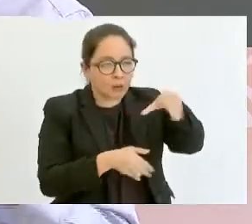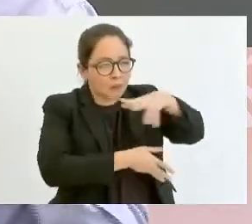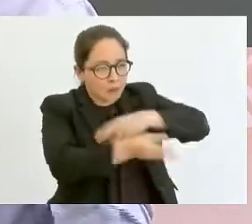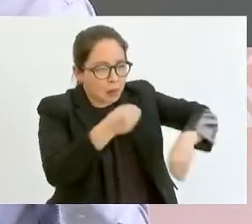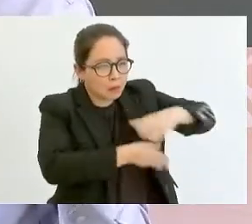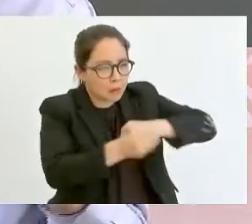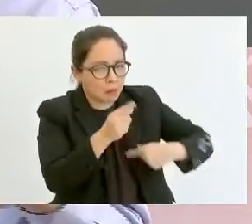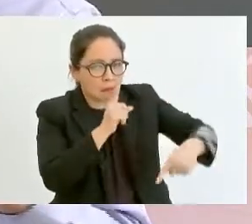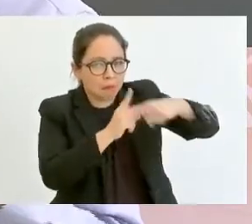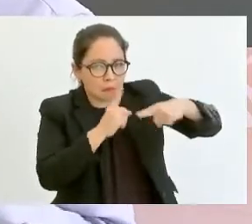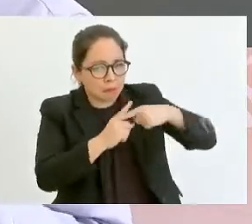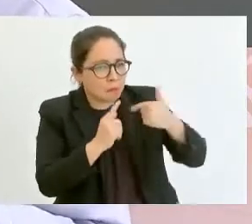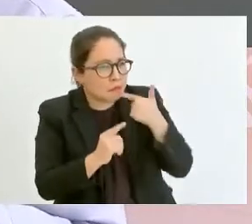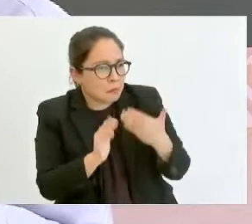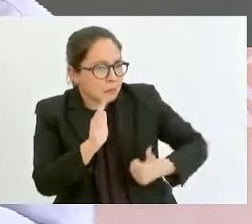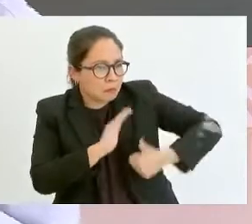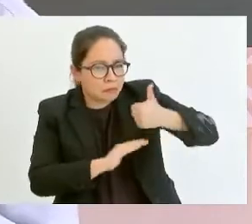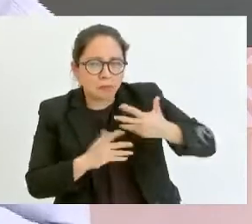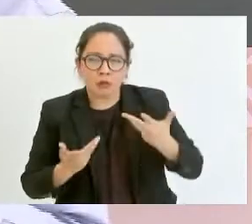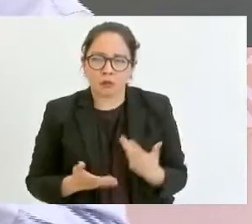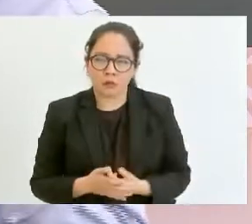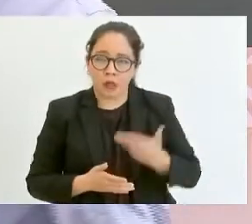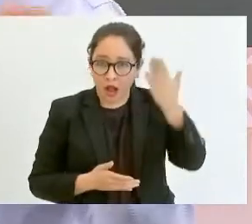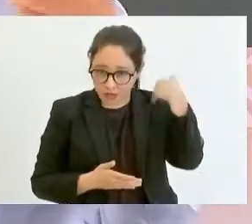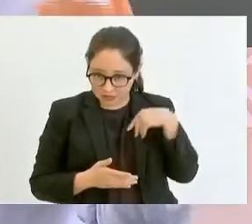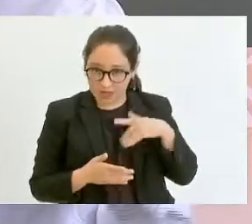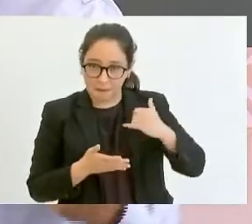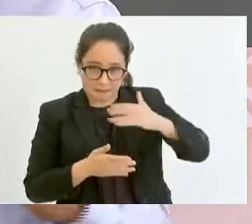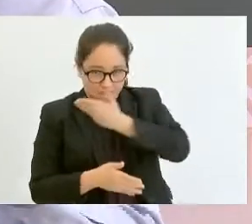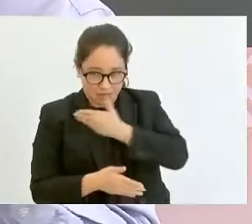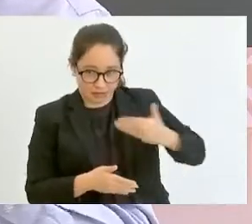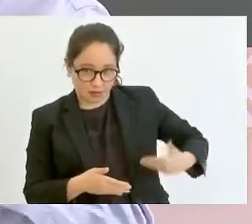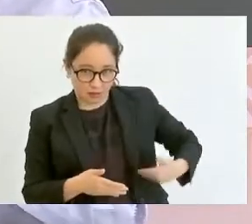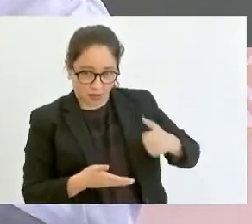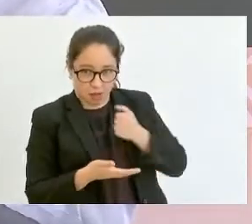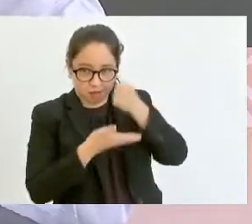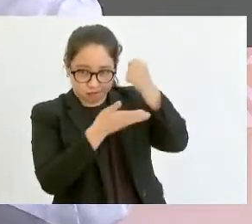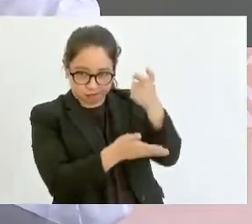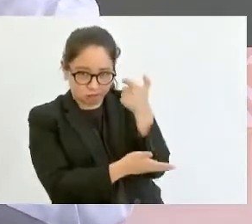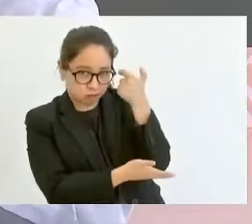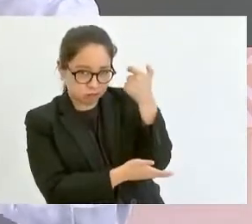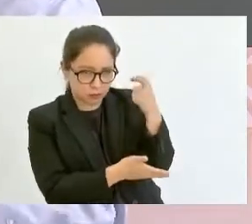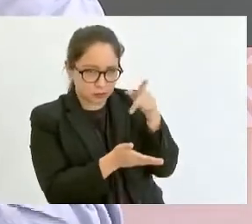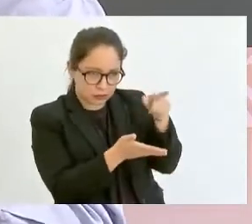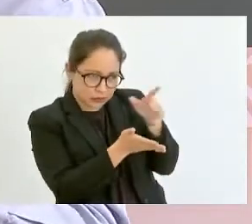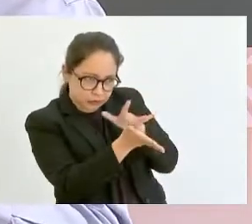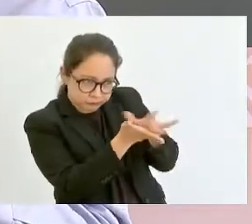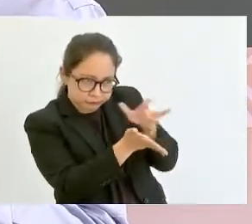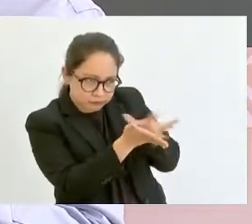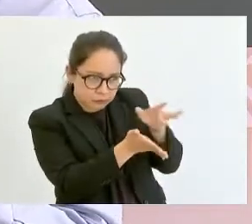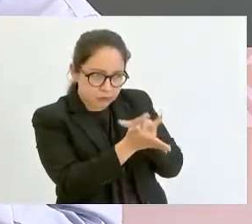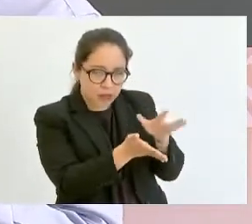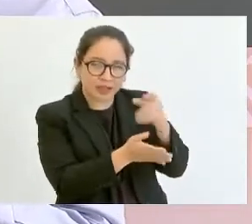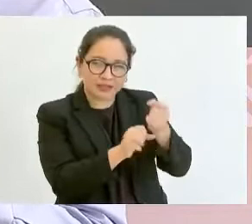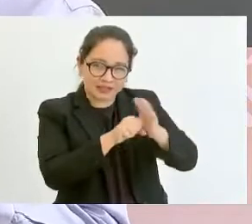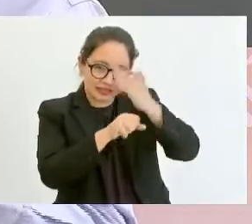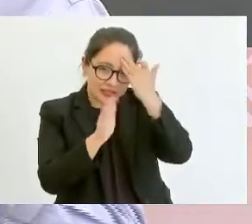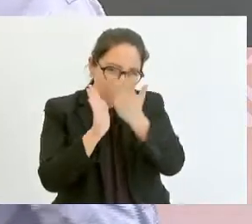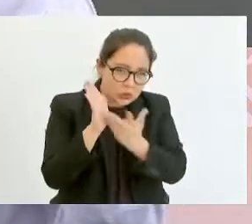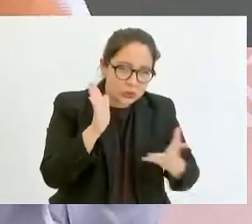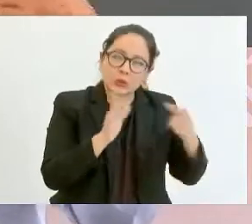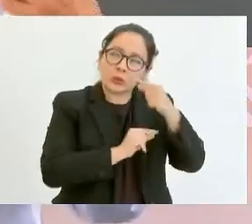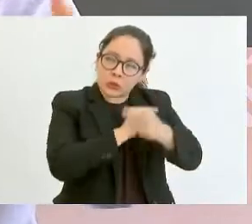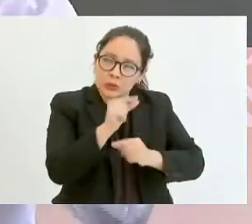apoyos anticipados que ordenó el presidente han contribuido a mitigar el impacto de la pandemia y la recesión económica.